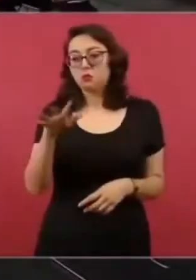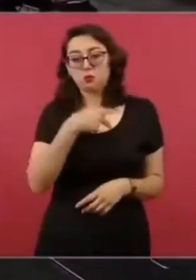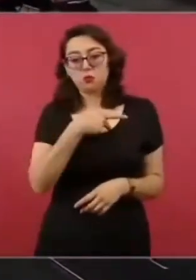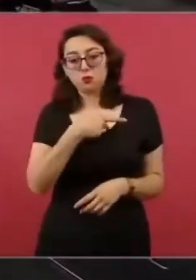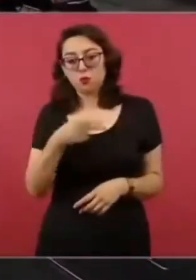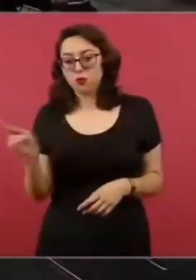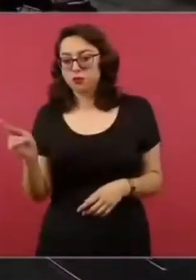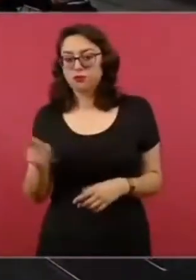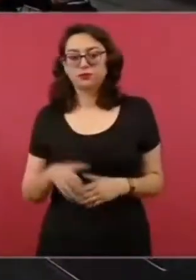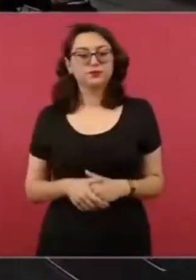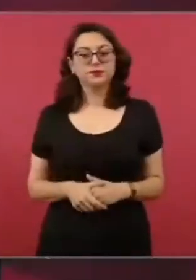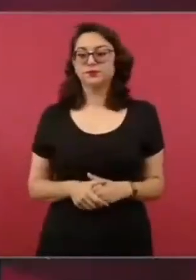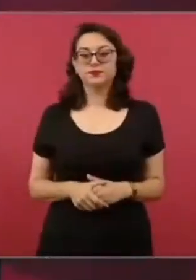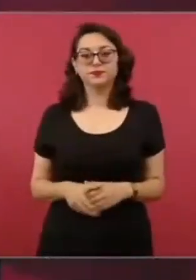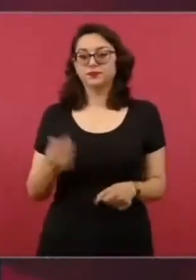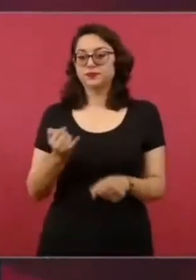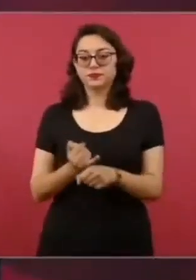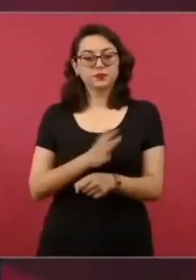haber gastos superfluos,